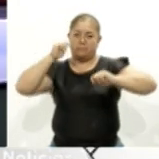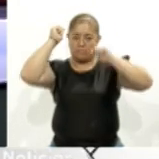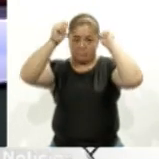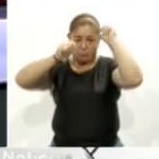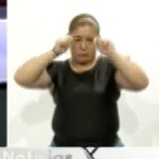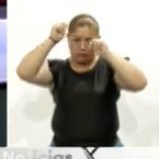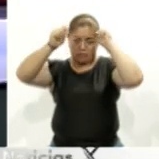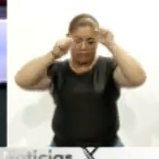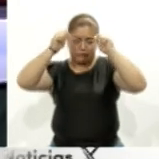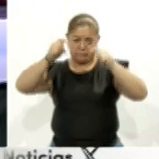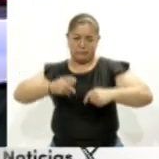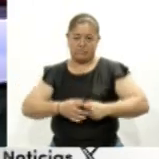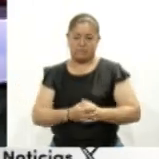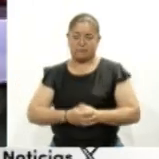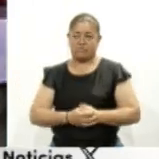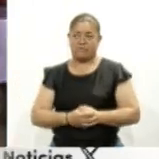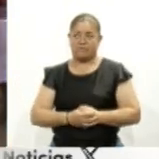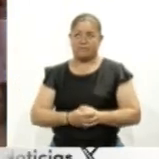que llegue a nuestra entidad.